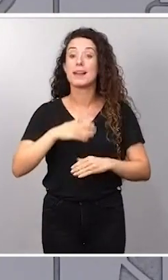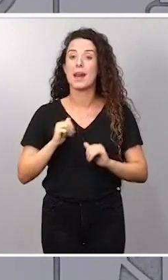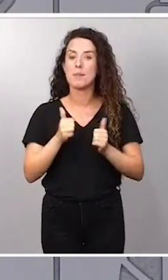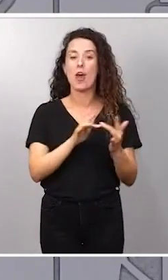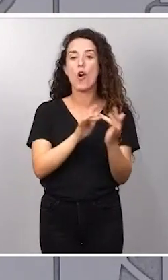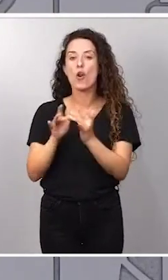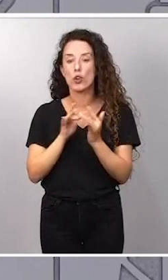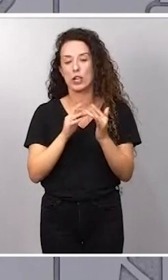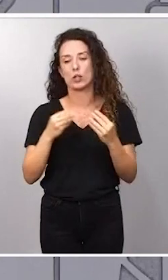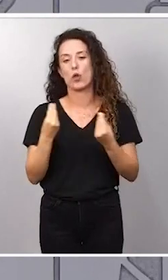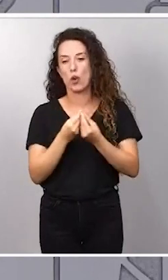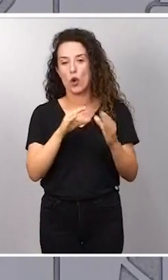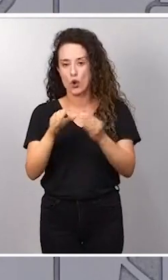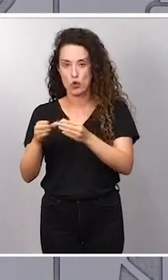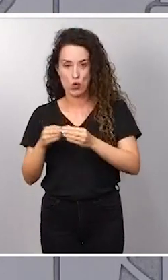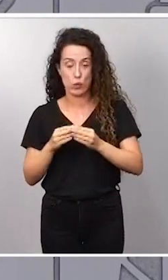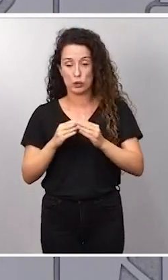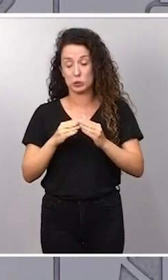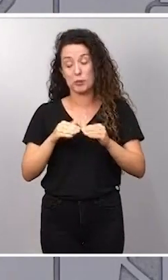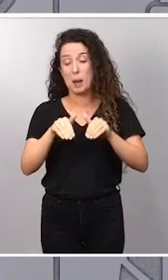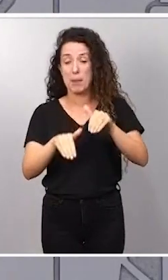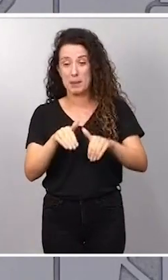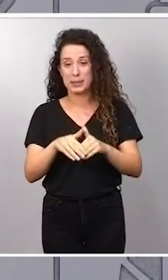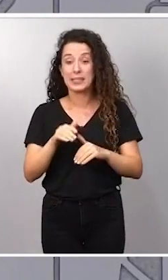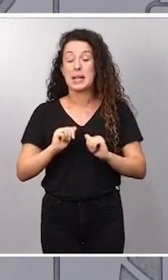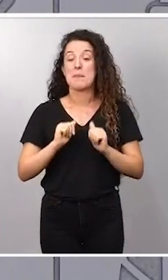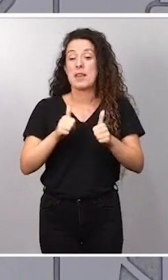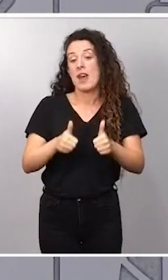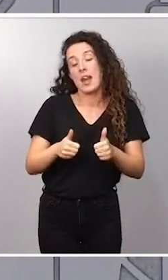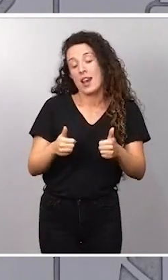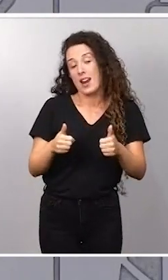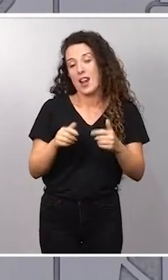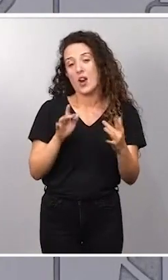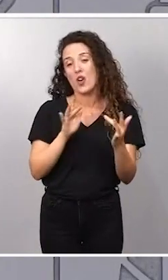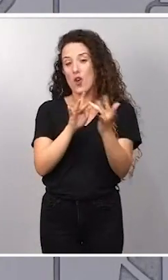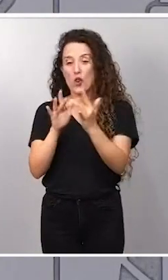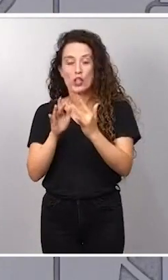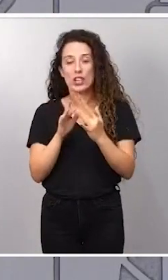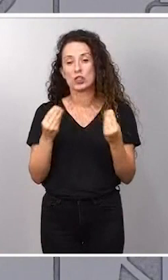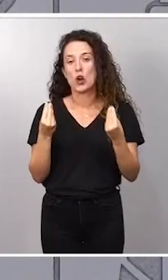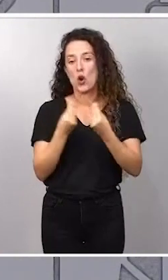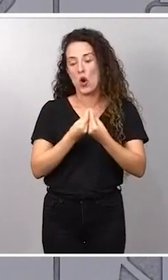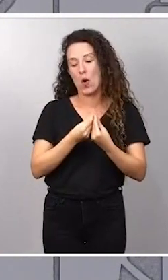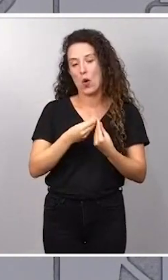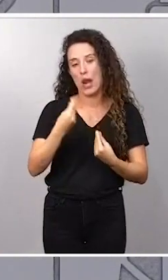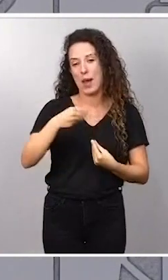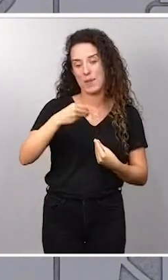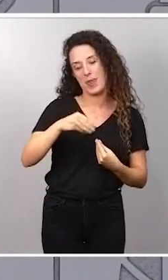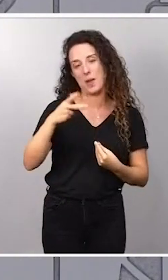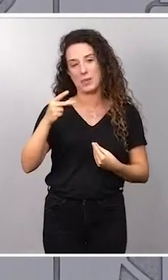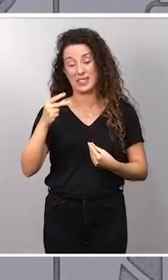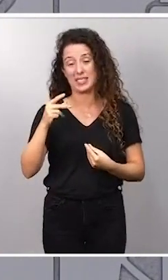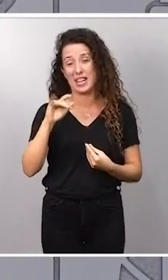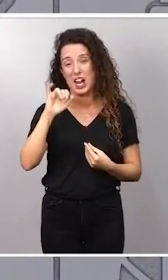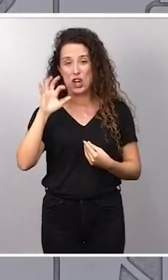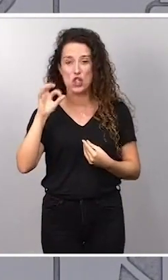los distintos grupos parlamentarios y, lógicamente, comenzaré esa ronda de contactos con la vicepresidenta del Gobierno, con Yolanda Díaz,